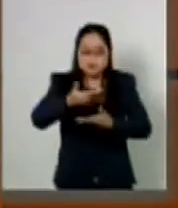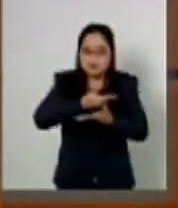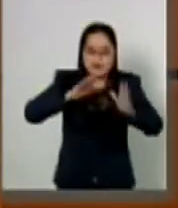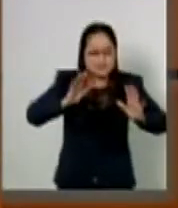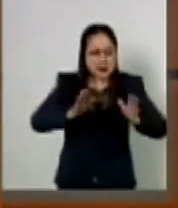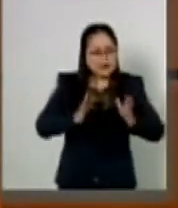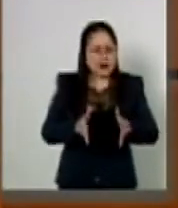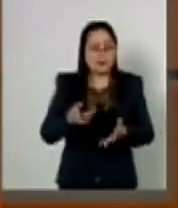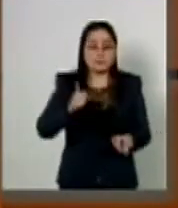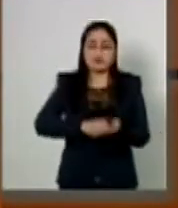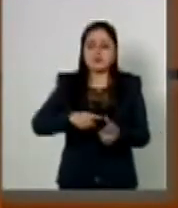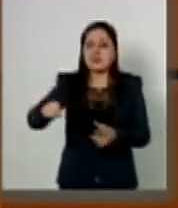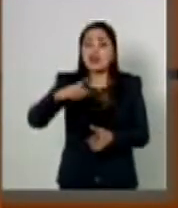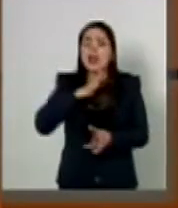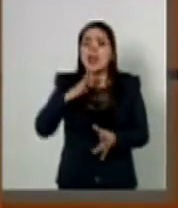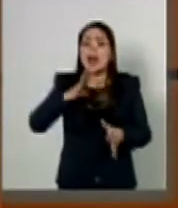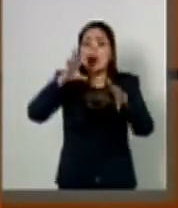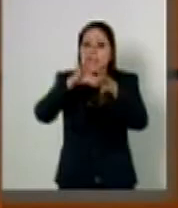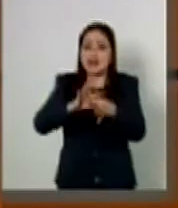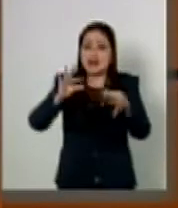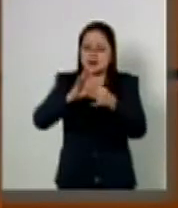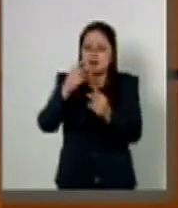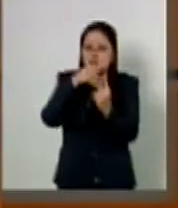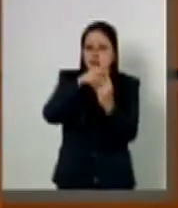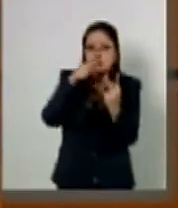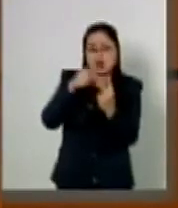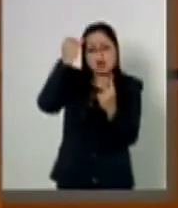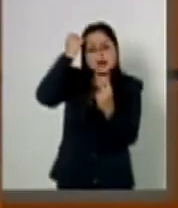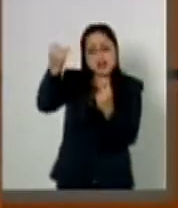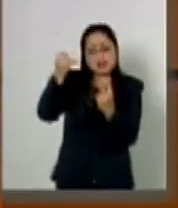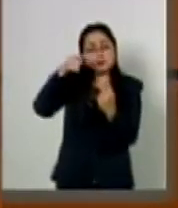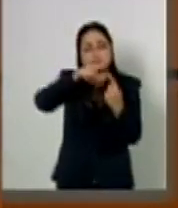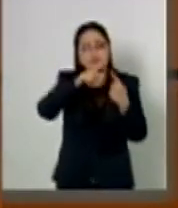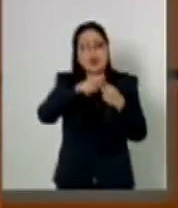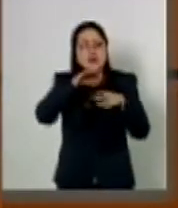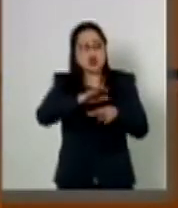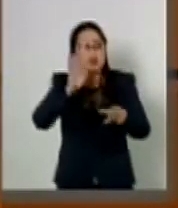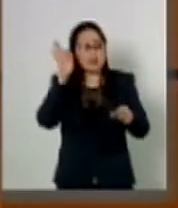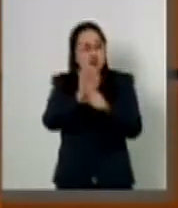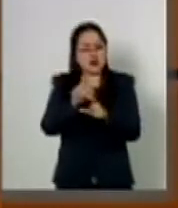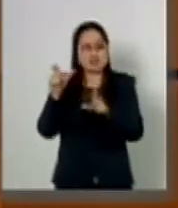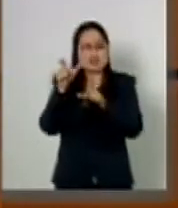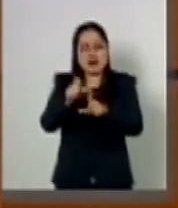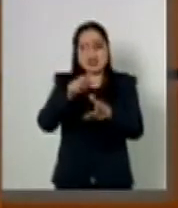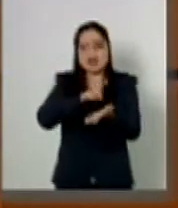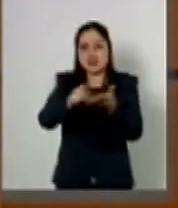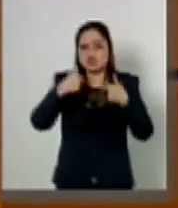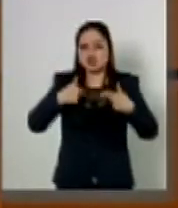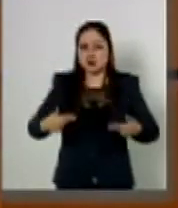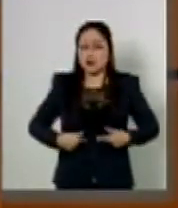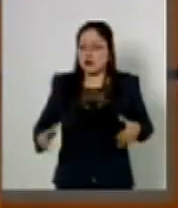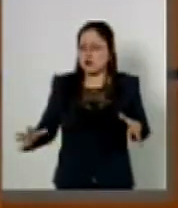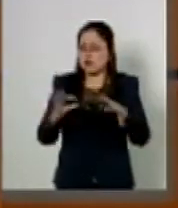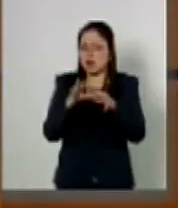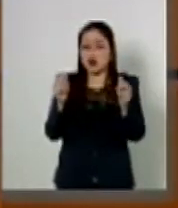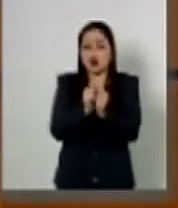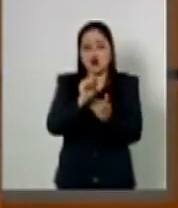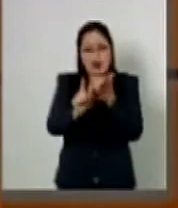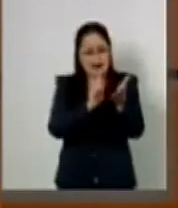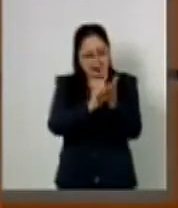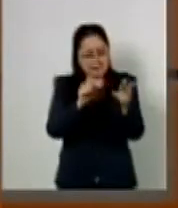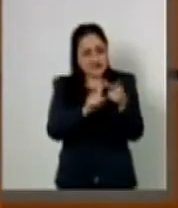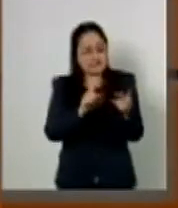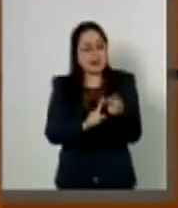Advertimos fundamentalmente dos aspectos. Uno relacionado con la protección y salvaguarda de los derechos humanos bajo la aplicación de la ley